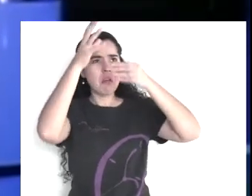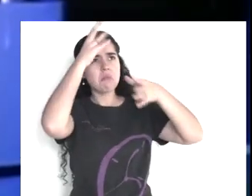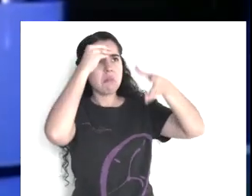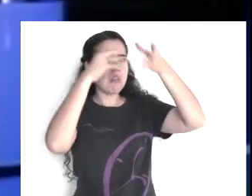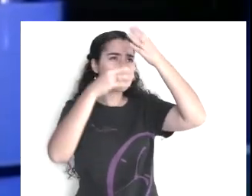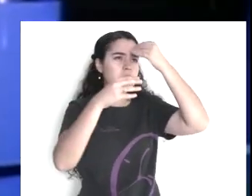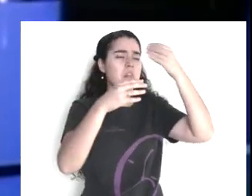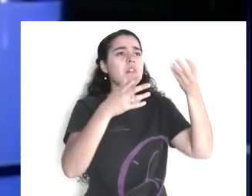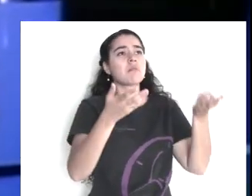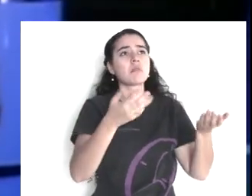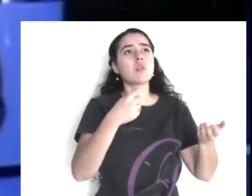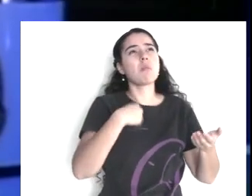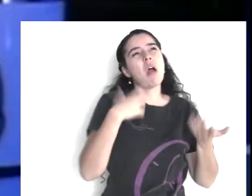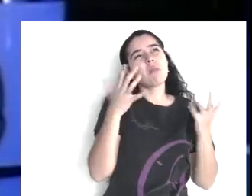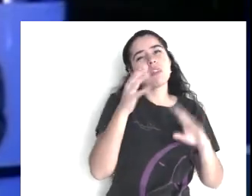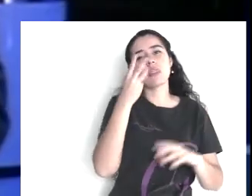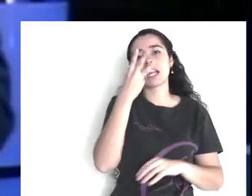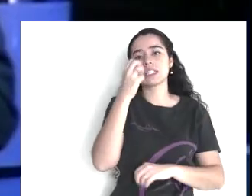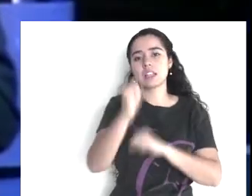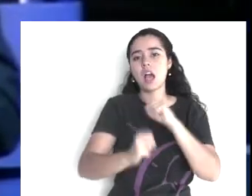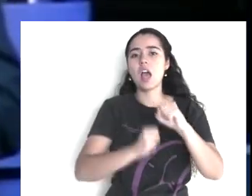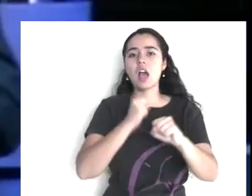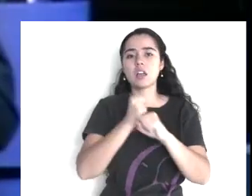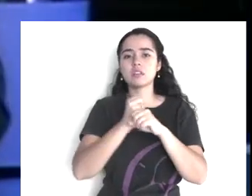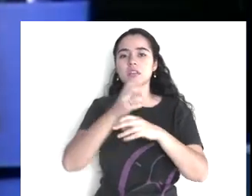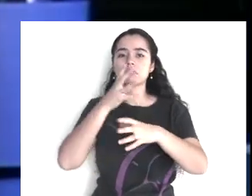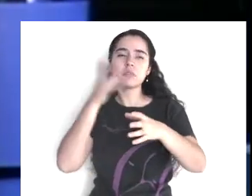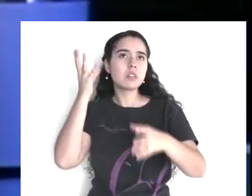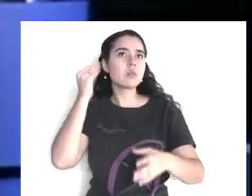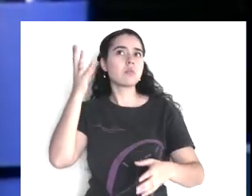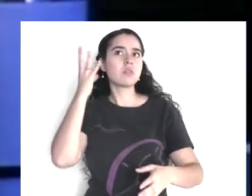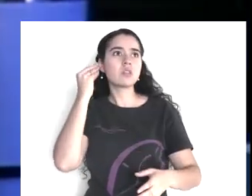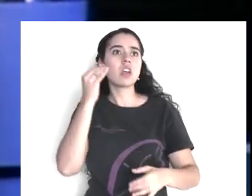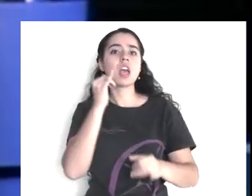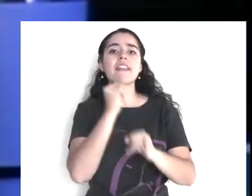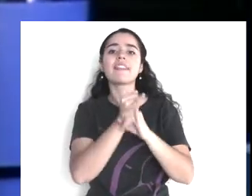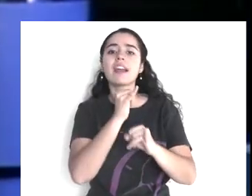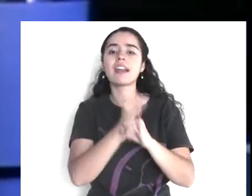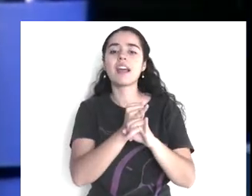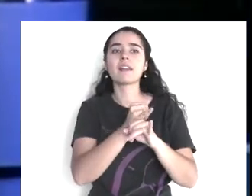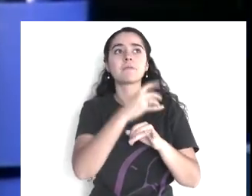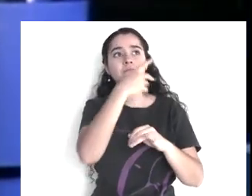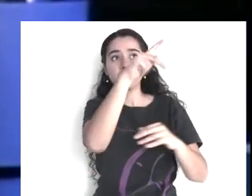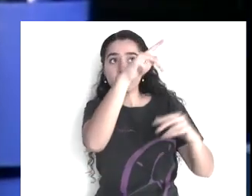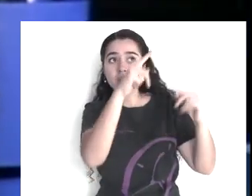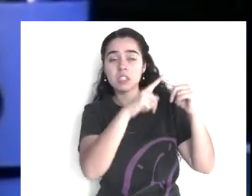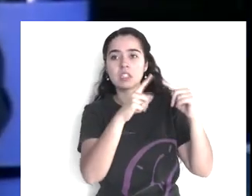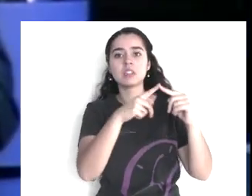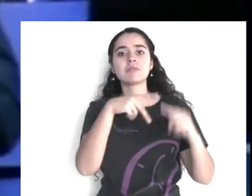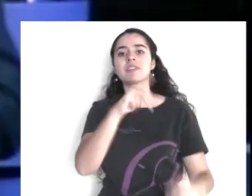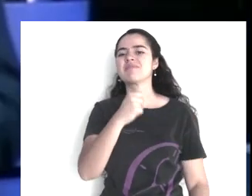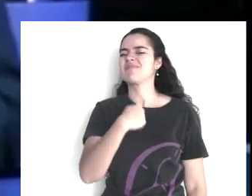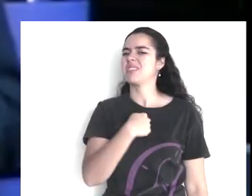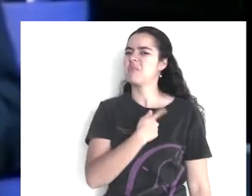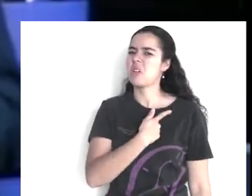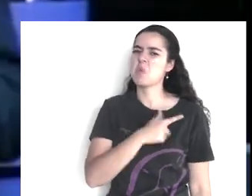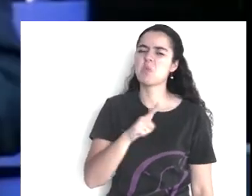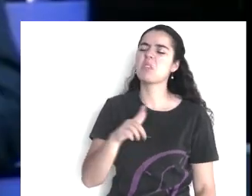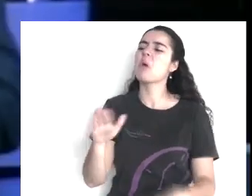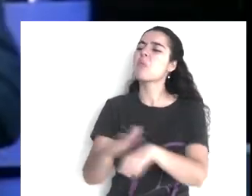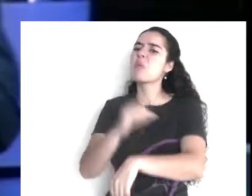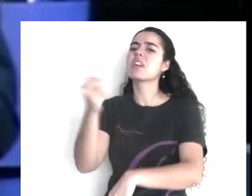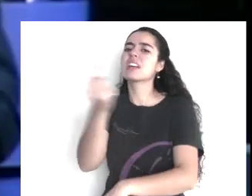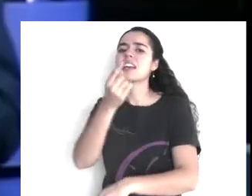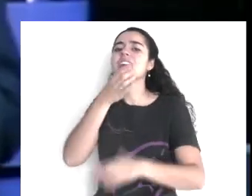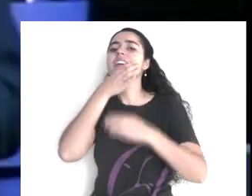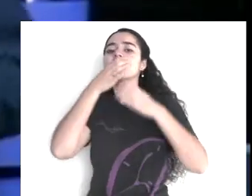yo, en realidad, ya tengo, unos tres años, escuchando casa de oración, dice, pero hay algo, que me, no sé, me